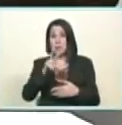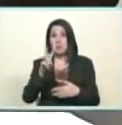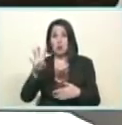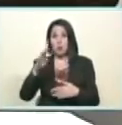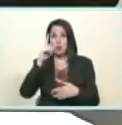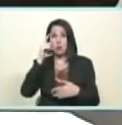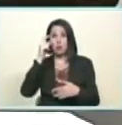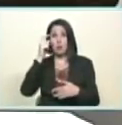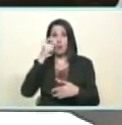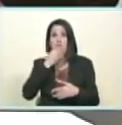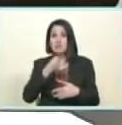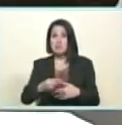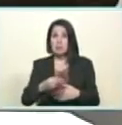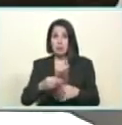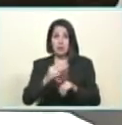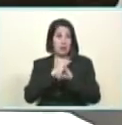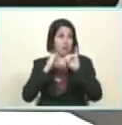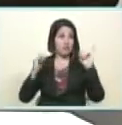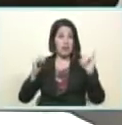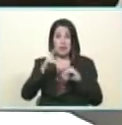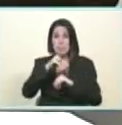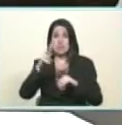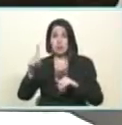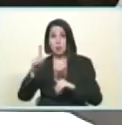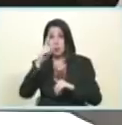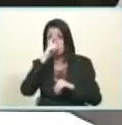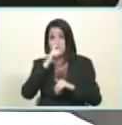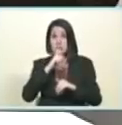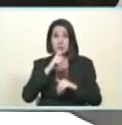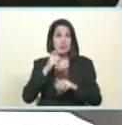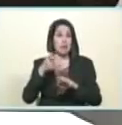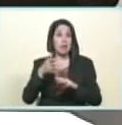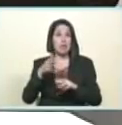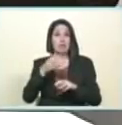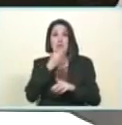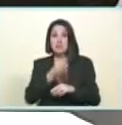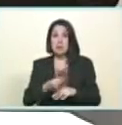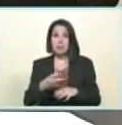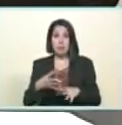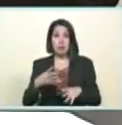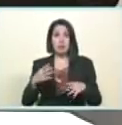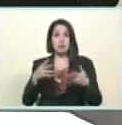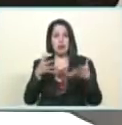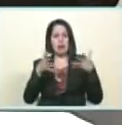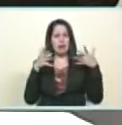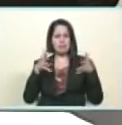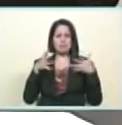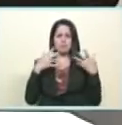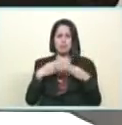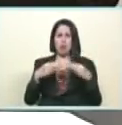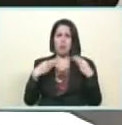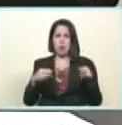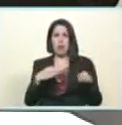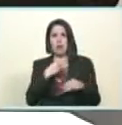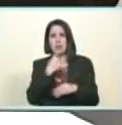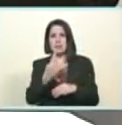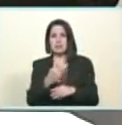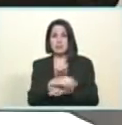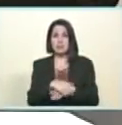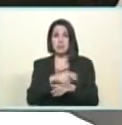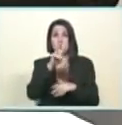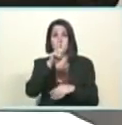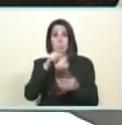diciembre y para despedir el 31 de diciembre victoria victoria victoria popular 2017